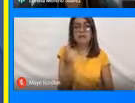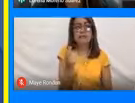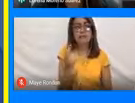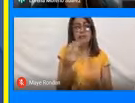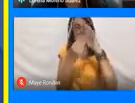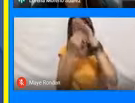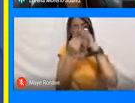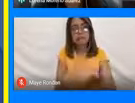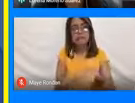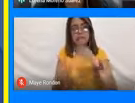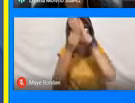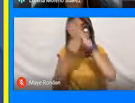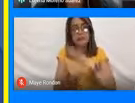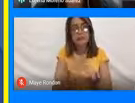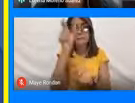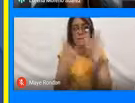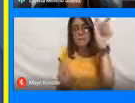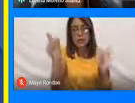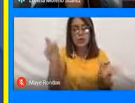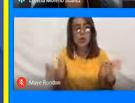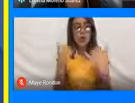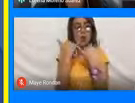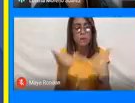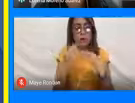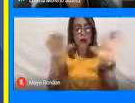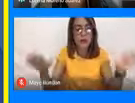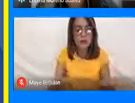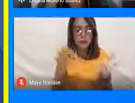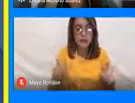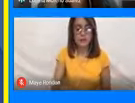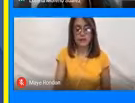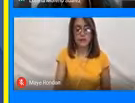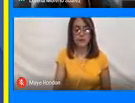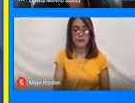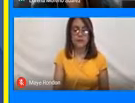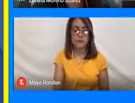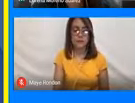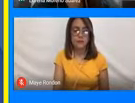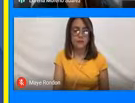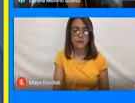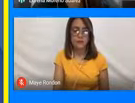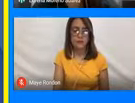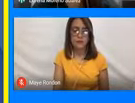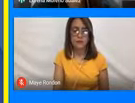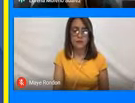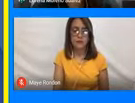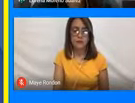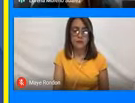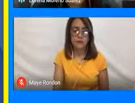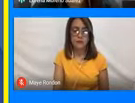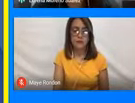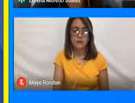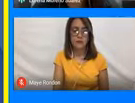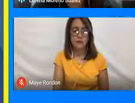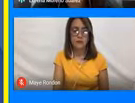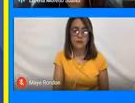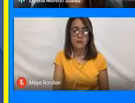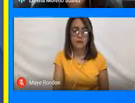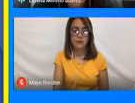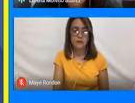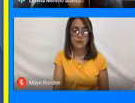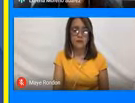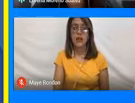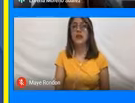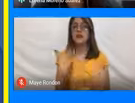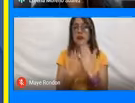vulneran a todas las personas que hacen parte de la actividad turística, ¿cierto? Y que se debe garantizar de manera